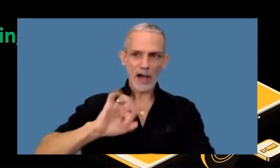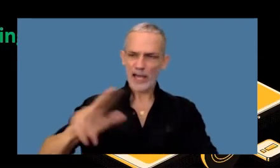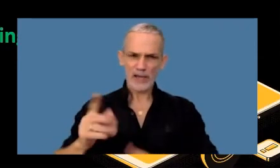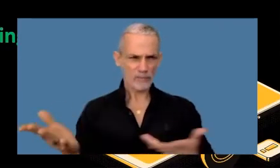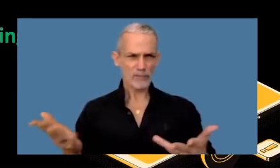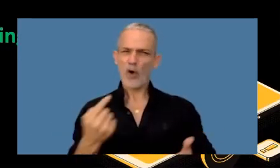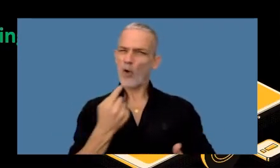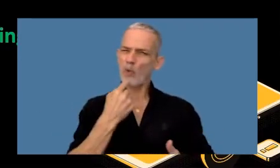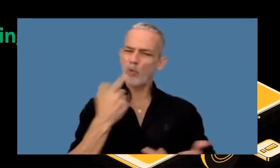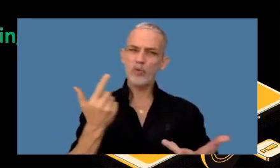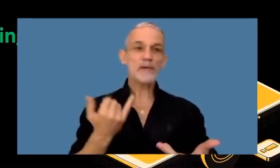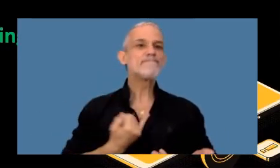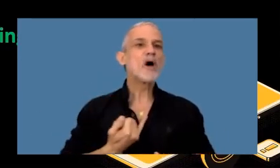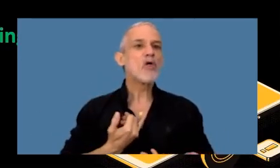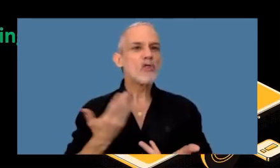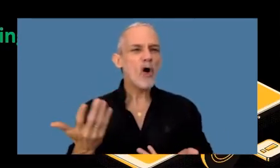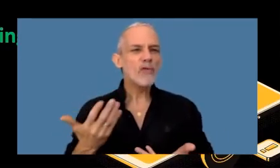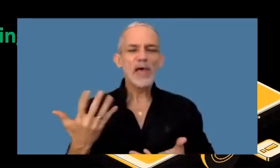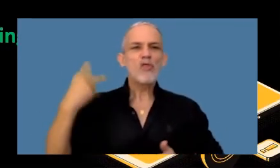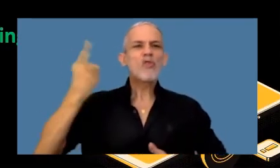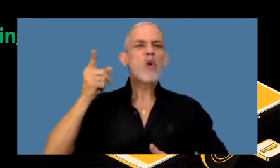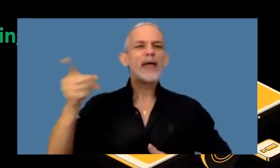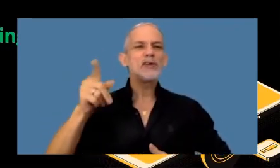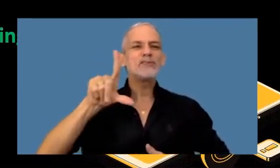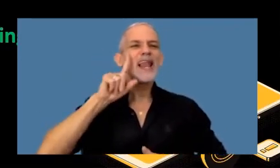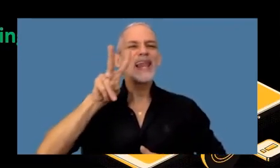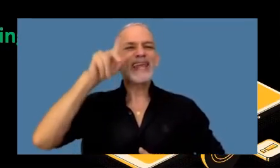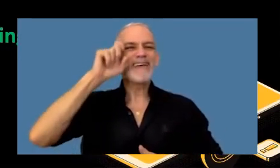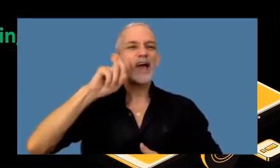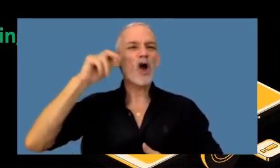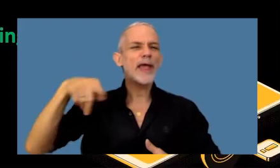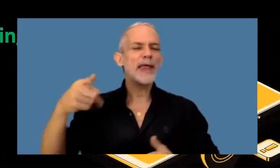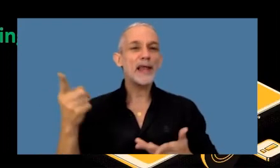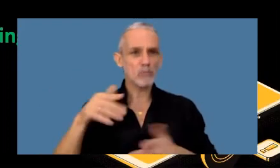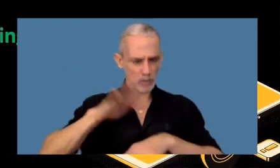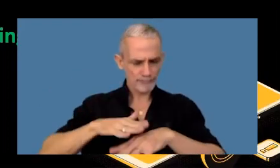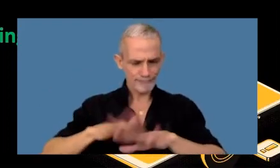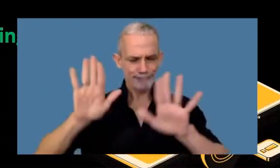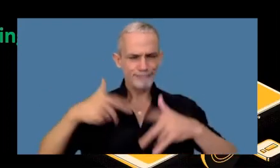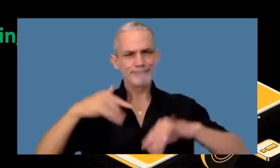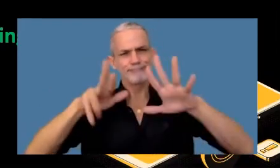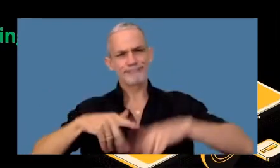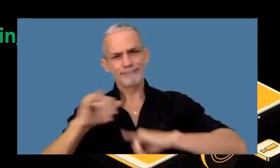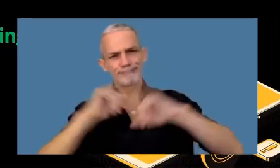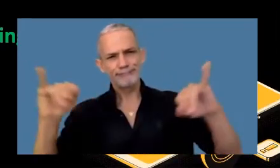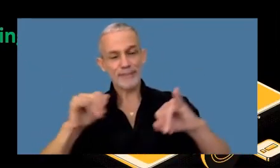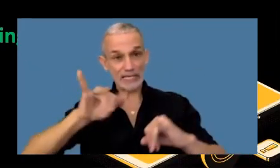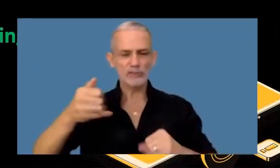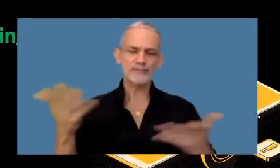era si efectivamente los dueños de Livecoin se hicieron cargo y sacaron una comunicación diciendo